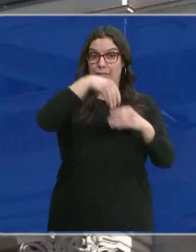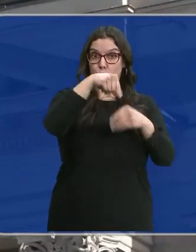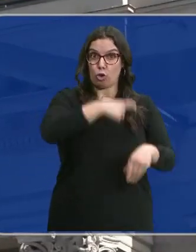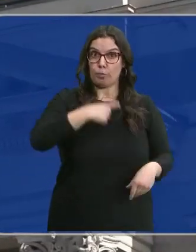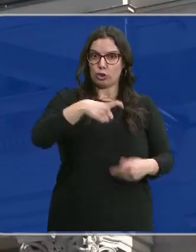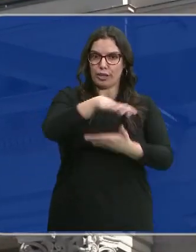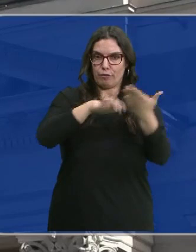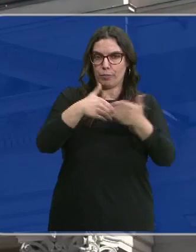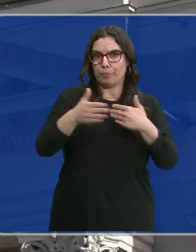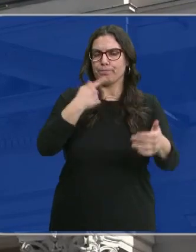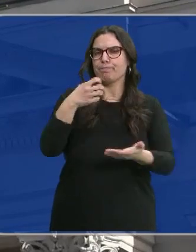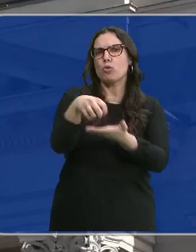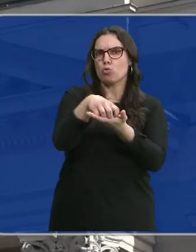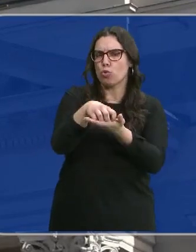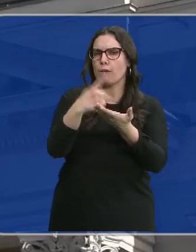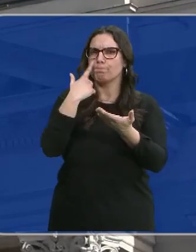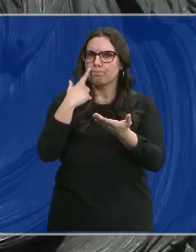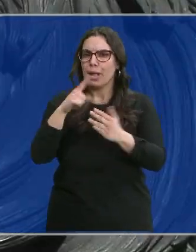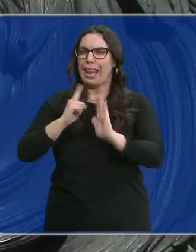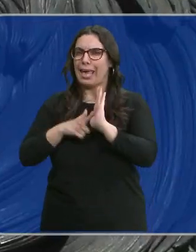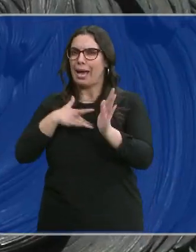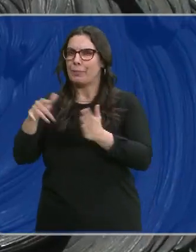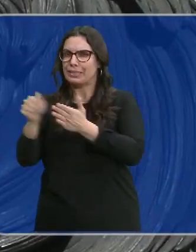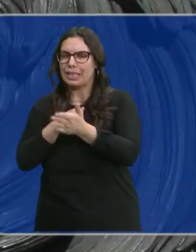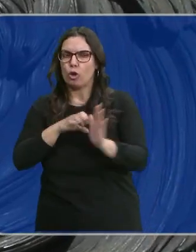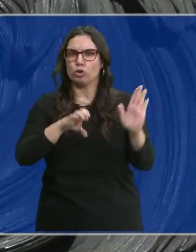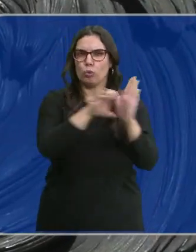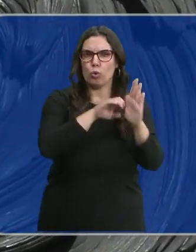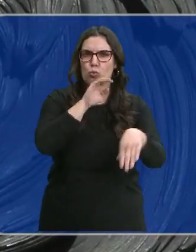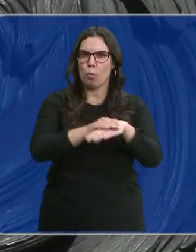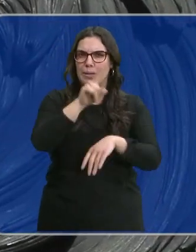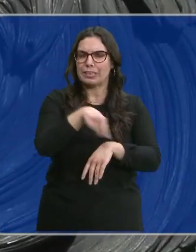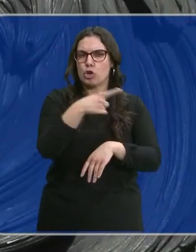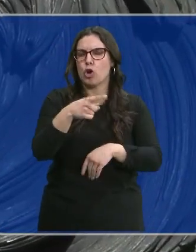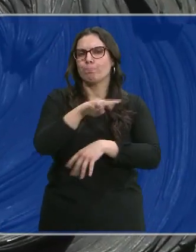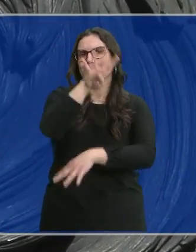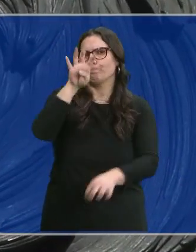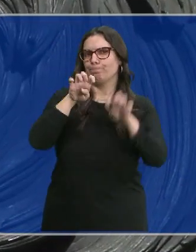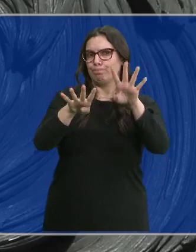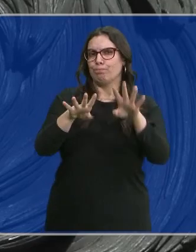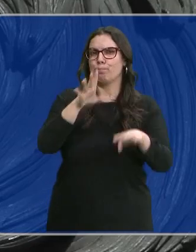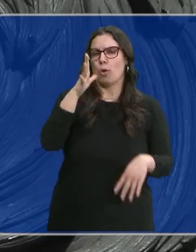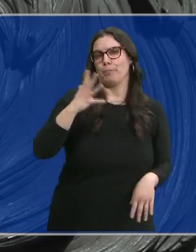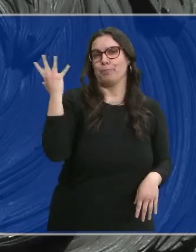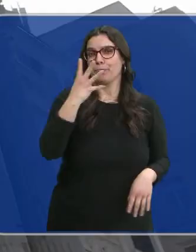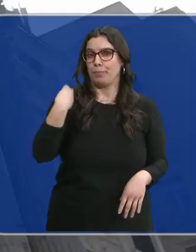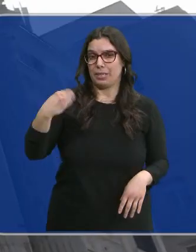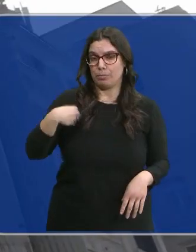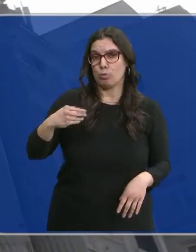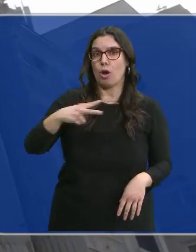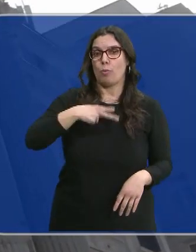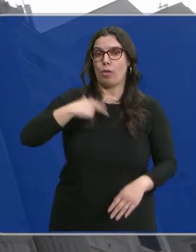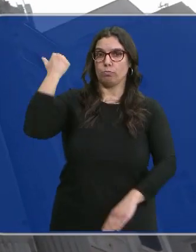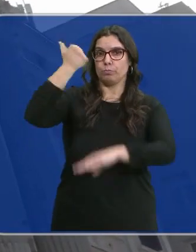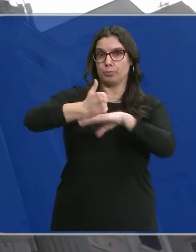informe en el que expresan sus dudas acerca de que la ley de amnistía sea constitucional por su arbitrariedad. Son los mismos recelos que ya manifestó el